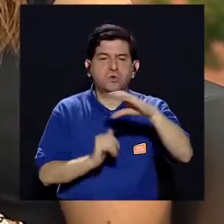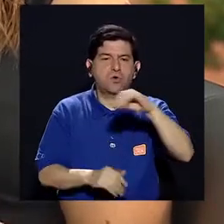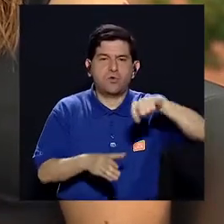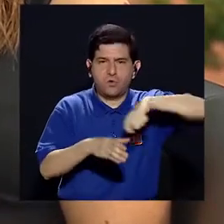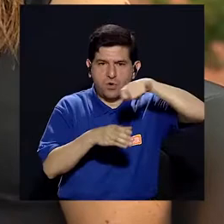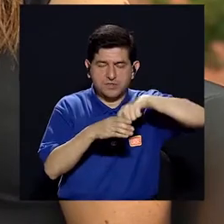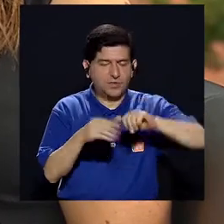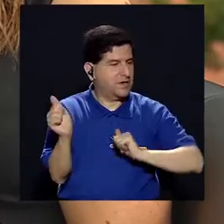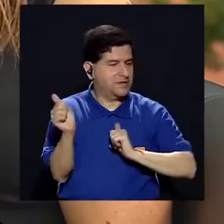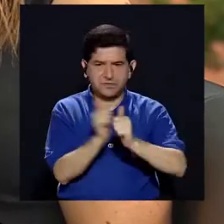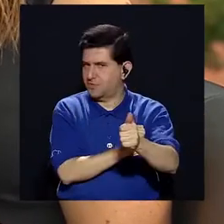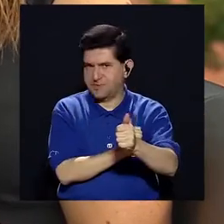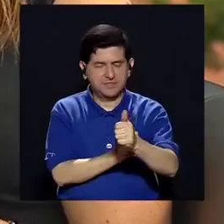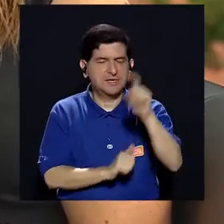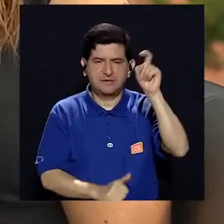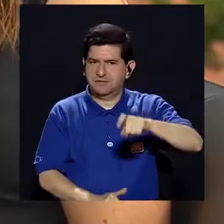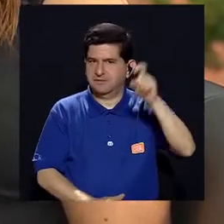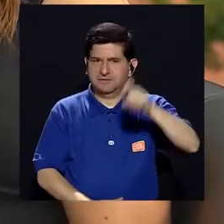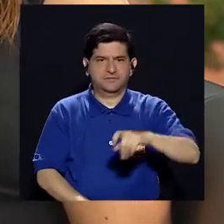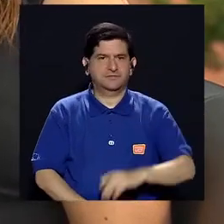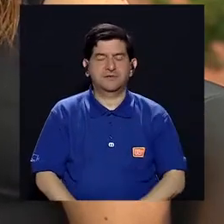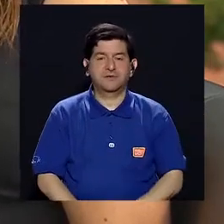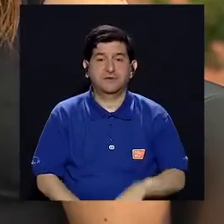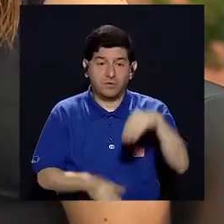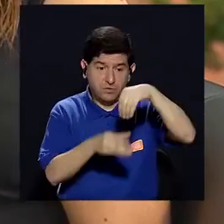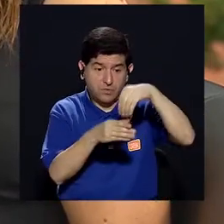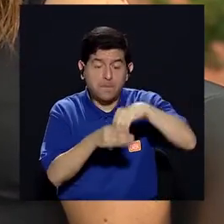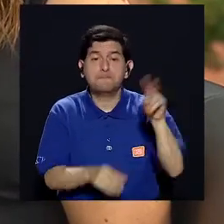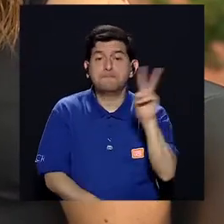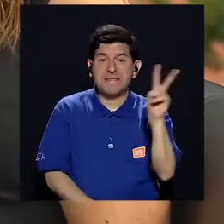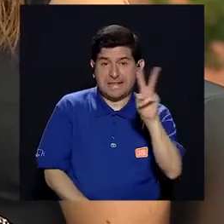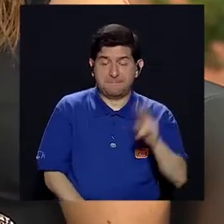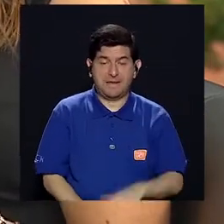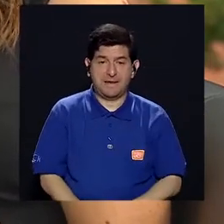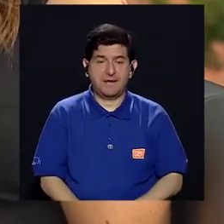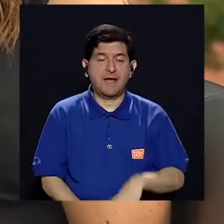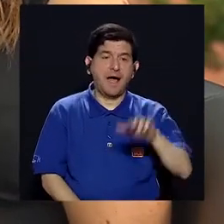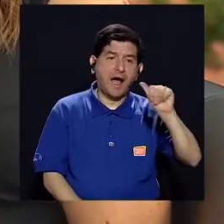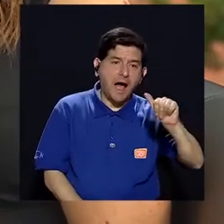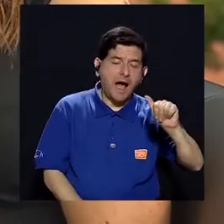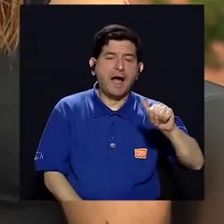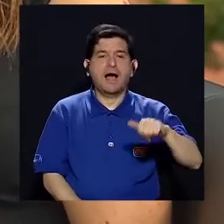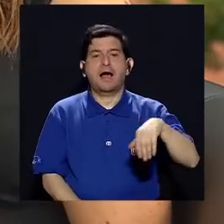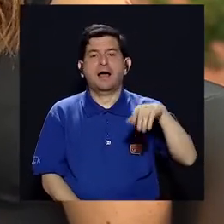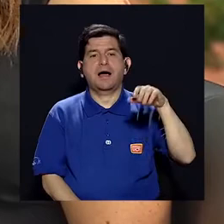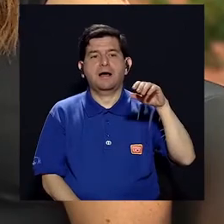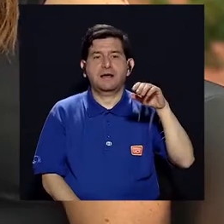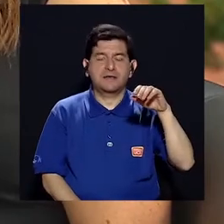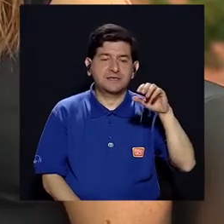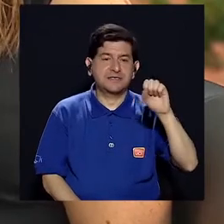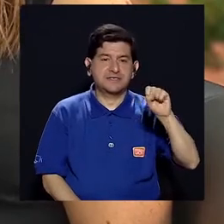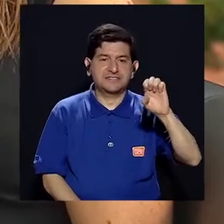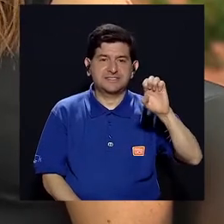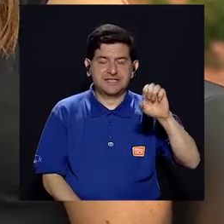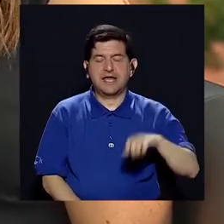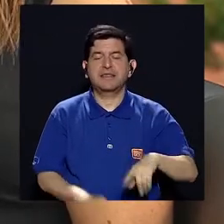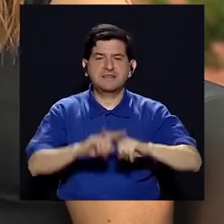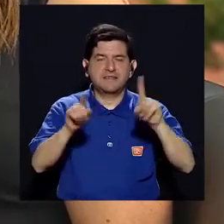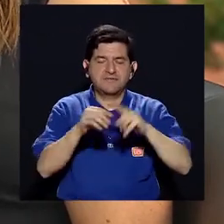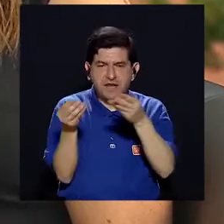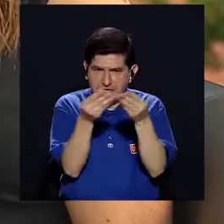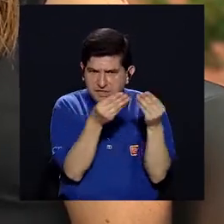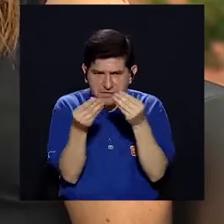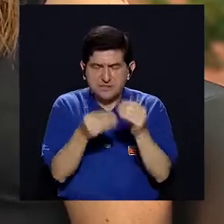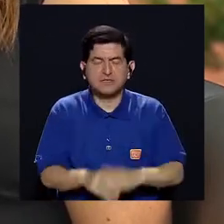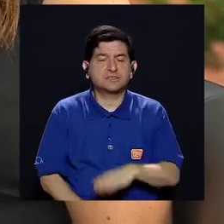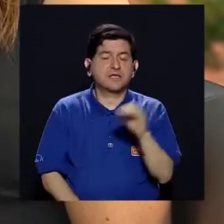y uno por lo general recomienda que no se pase de ahí. Que aporte algo de vitaminas, ya sea vitamina A, vitamina E, zinc, selenio, que son